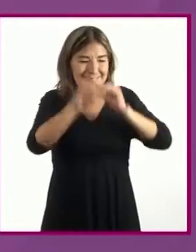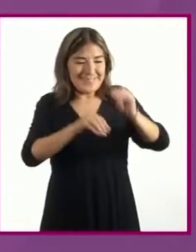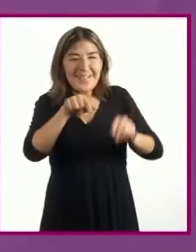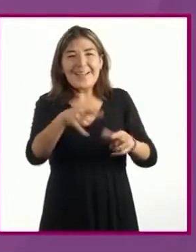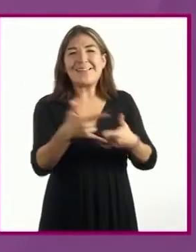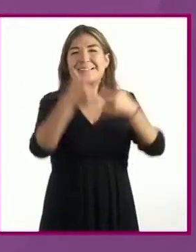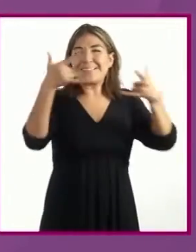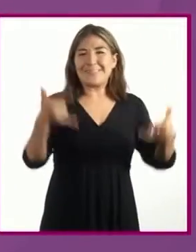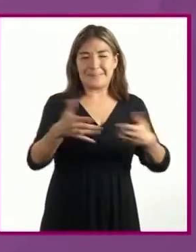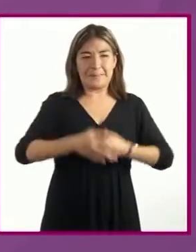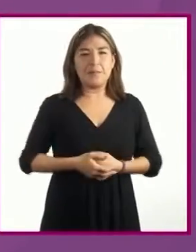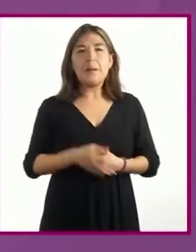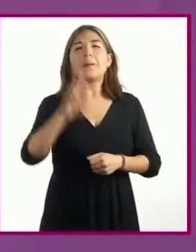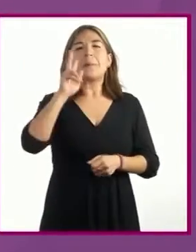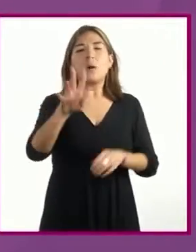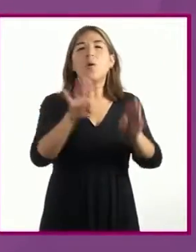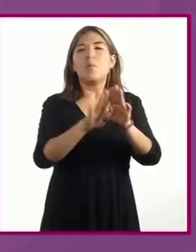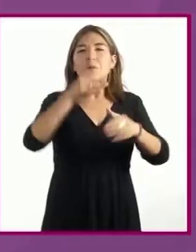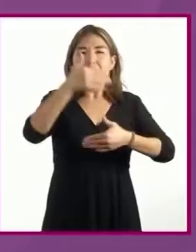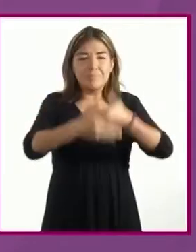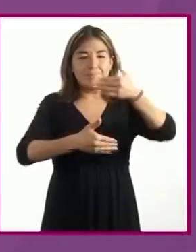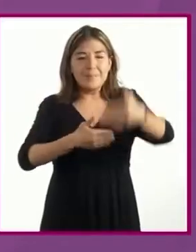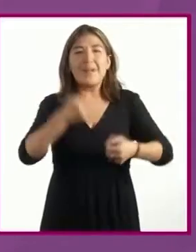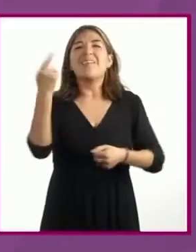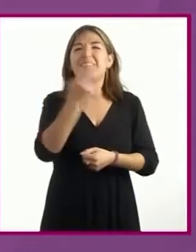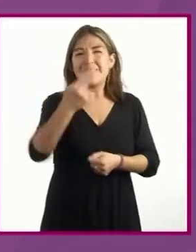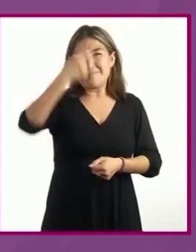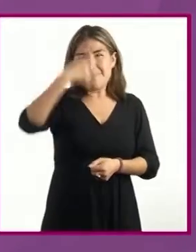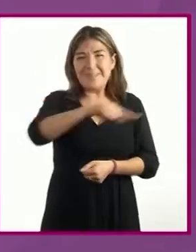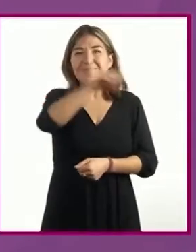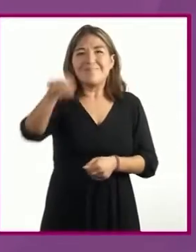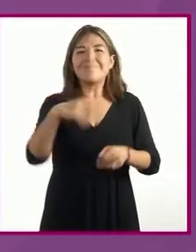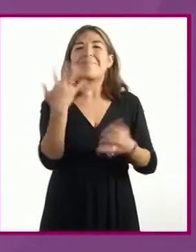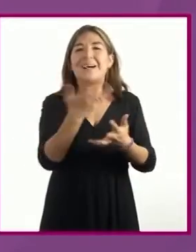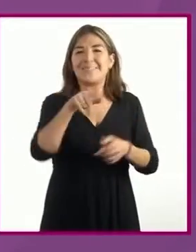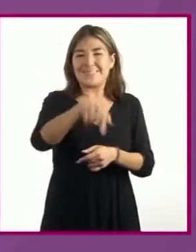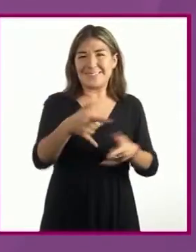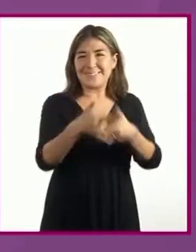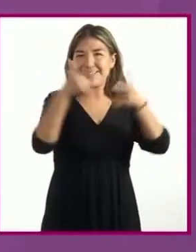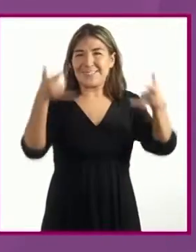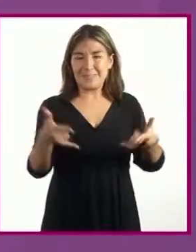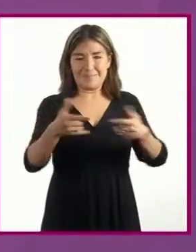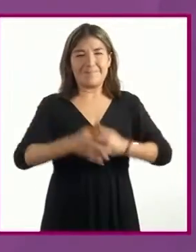Vamos a ver paso a paso qué necesitamos para hacer una historieta.